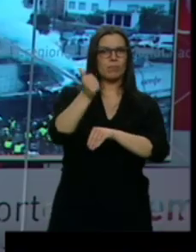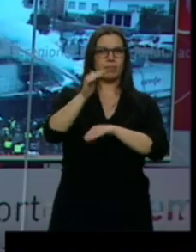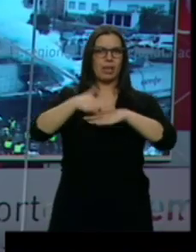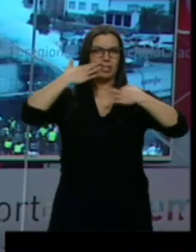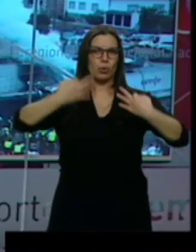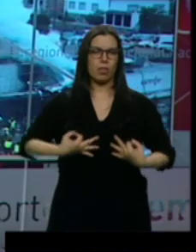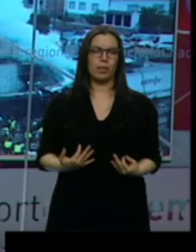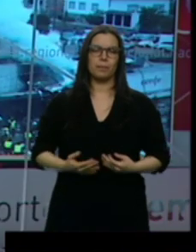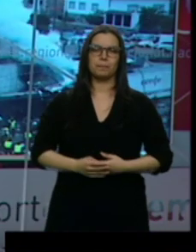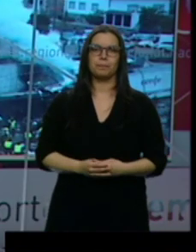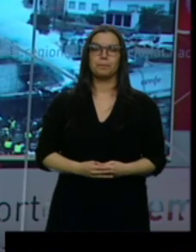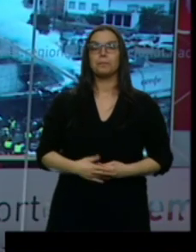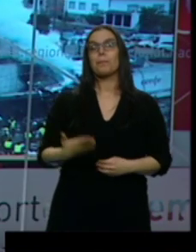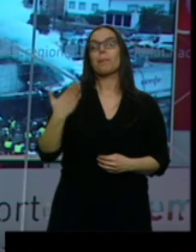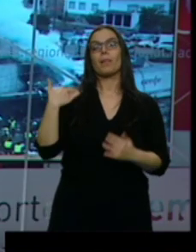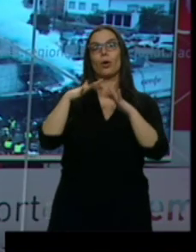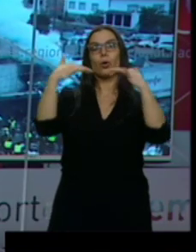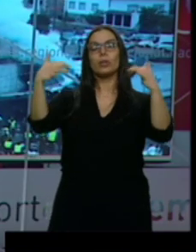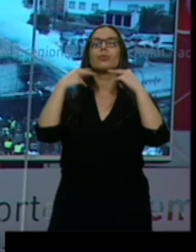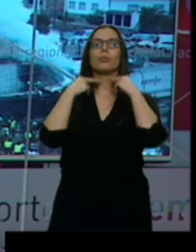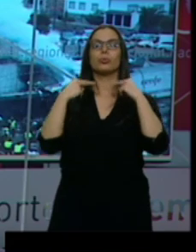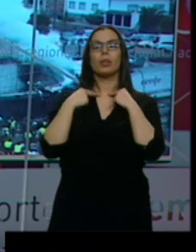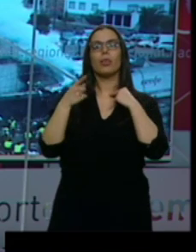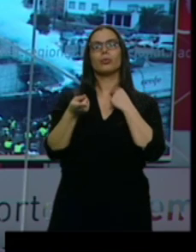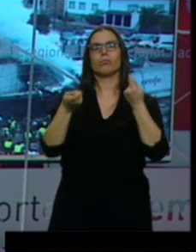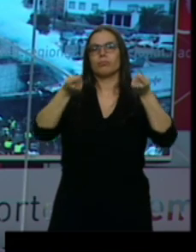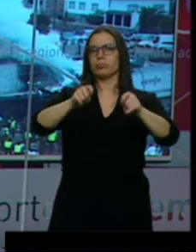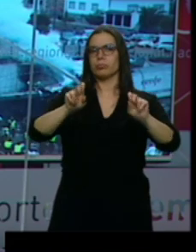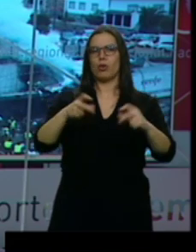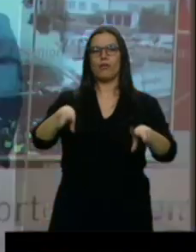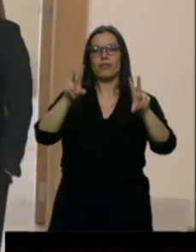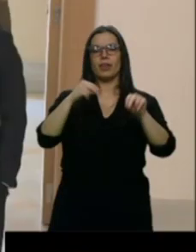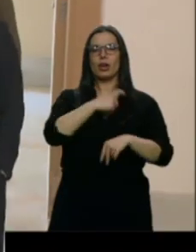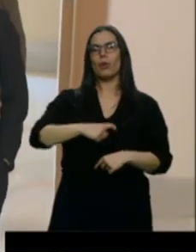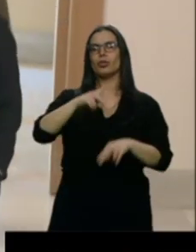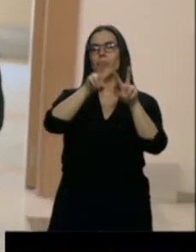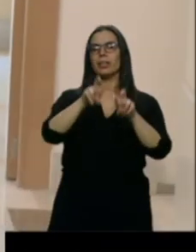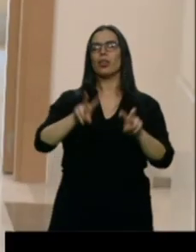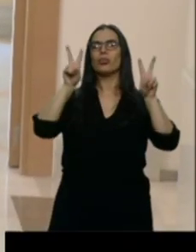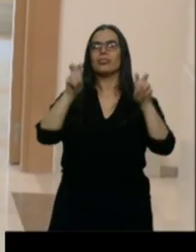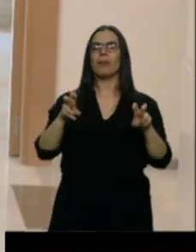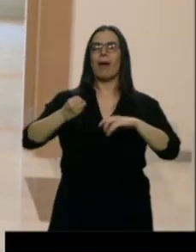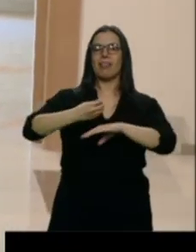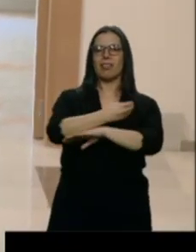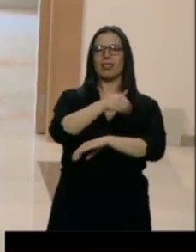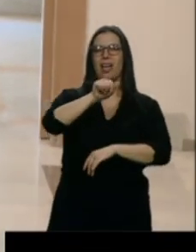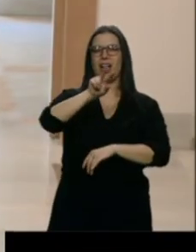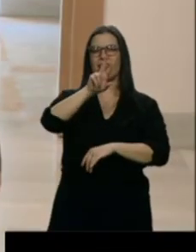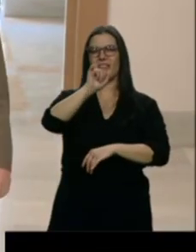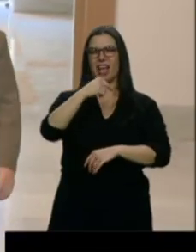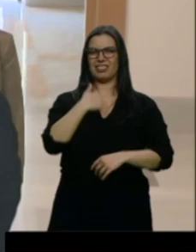Ayer se cerró en el Congreso de los Diputados la Comisión de Investigación del Accidente del Albia. Esta última sesión contó con la presencia de dos